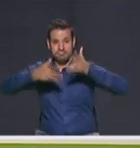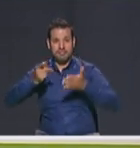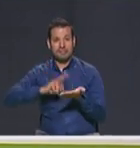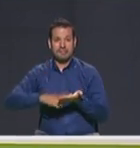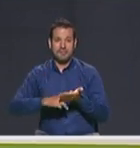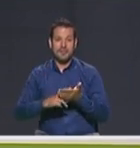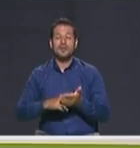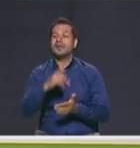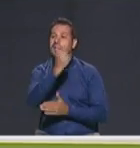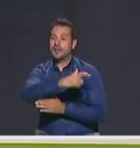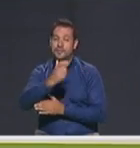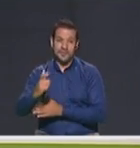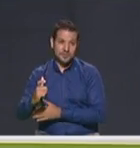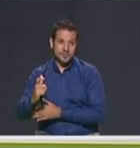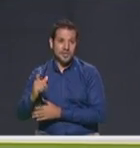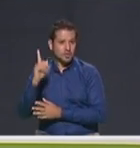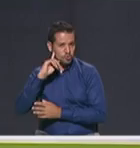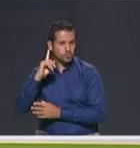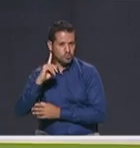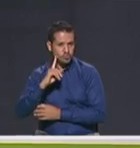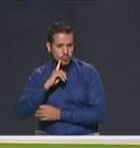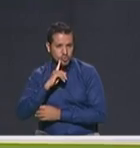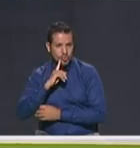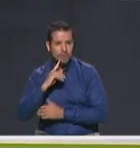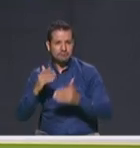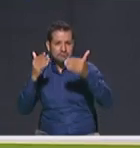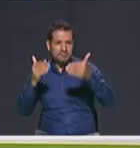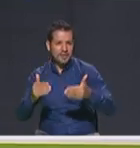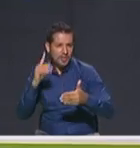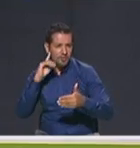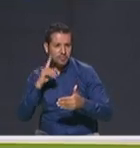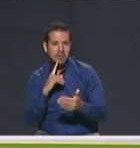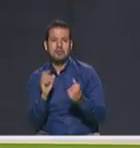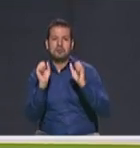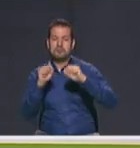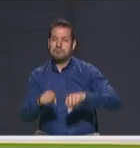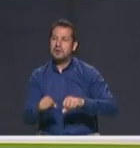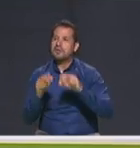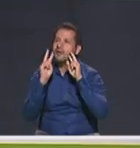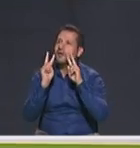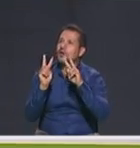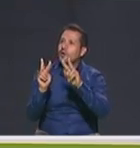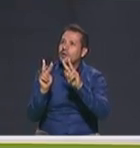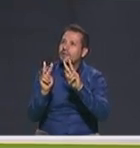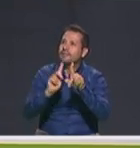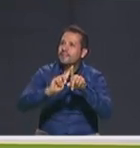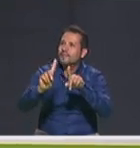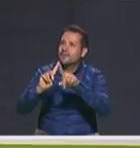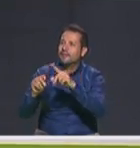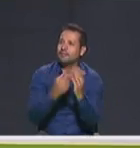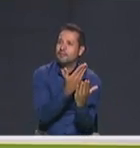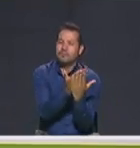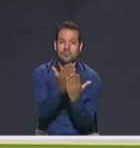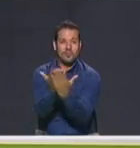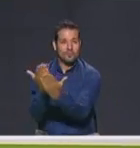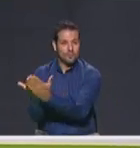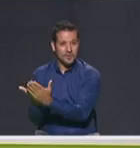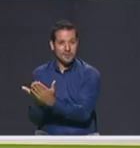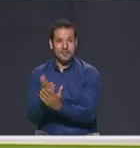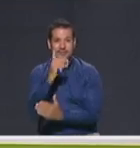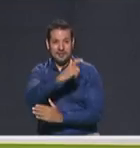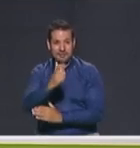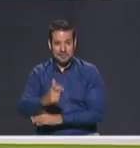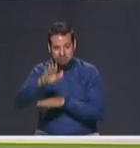para que las personas con discapacidad auditiva pues también puedan conocer las diferentes propuestas de los candidatos que nos